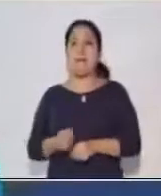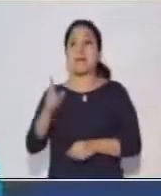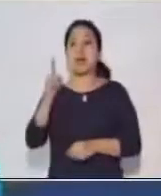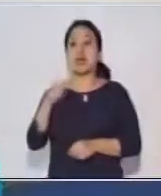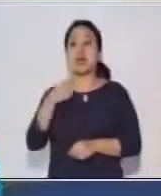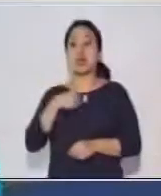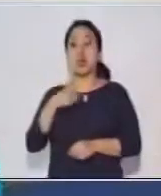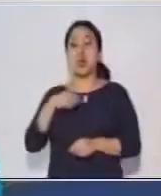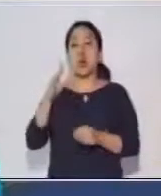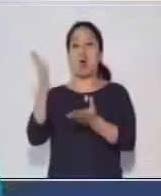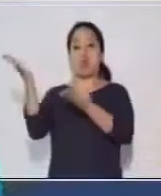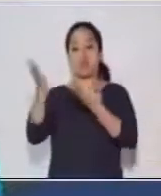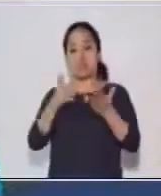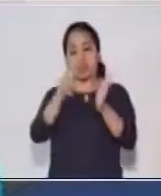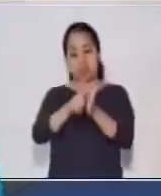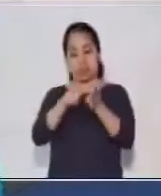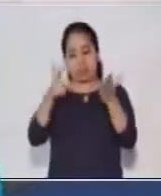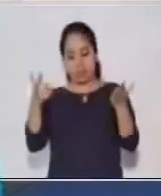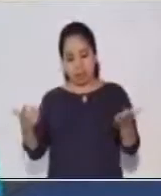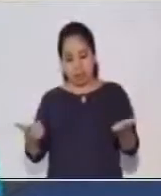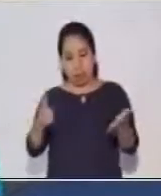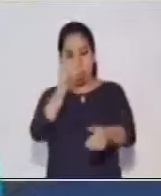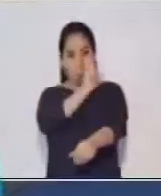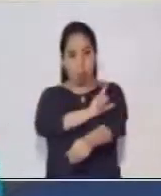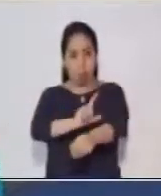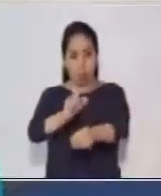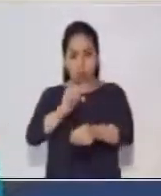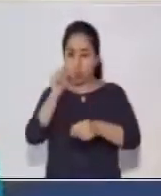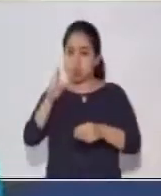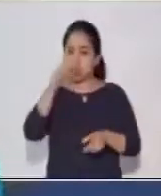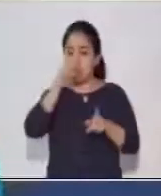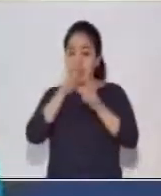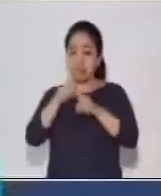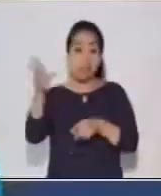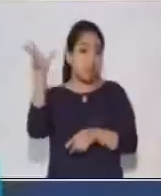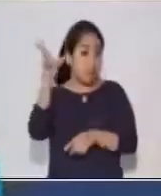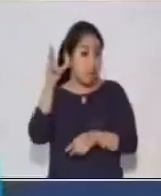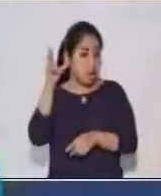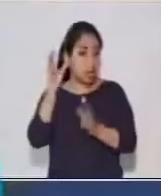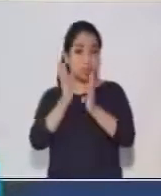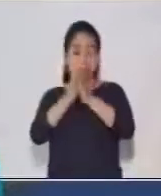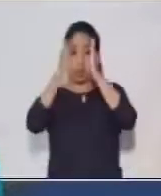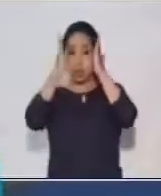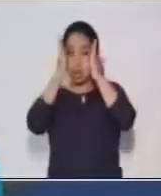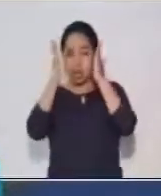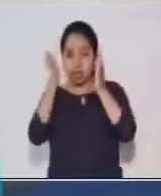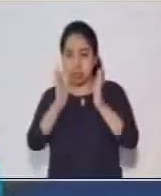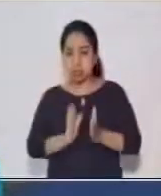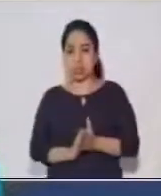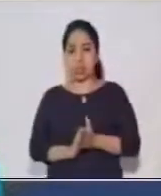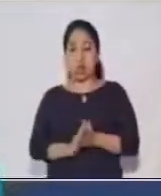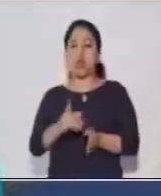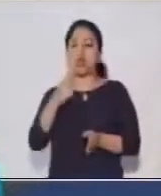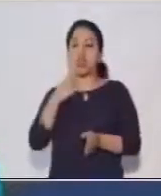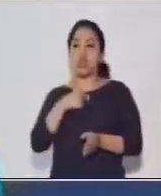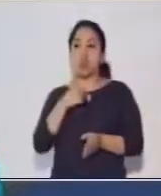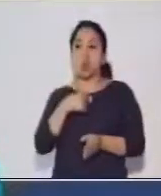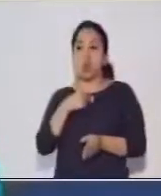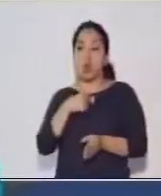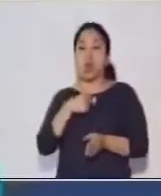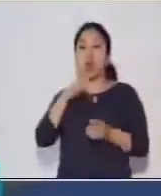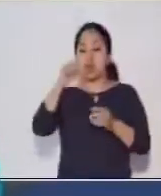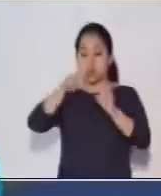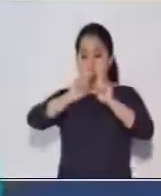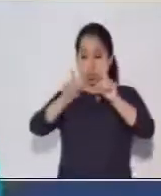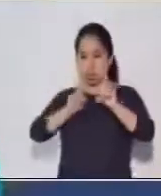traigo un cuento acá. Ustedes igual tienen que escuchar, tienen que poner mucha atención y yo les hago aquí las